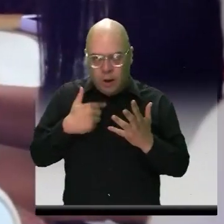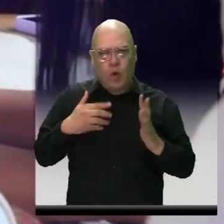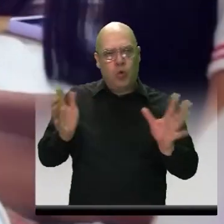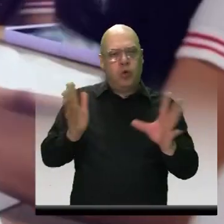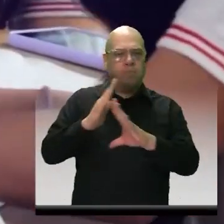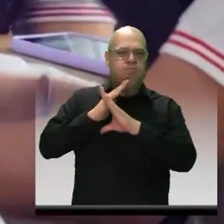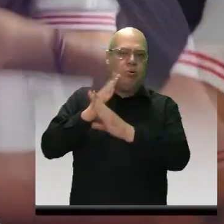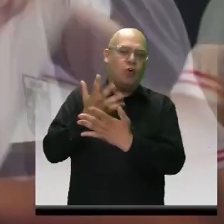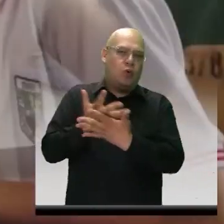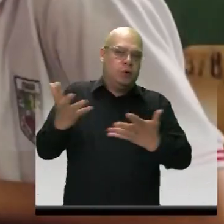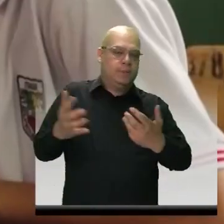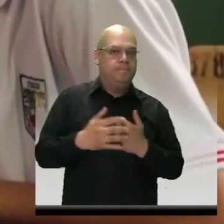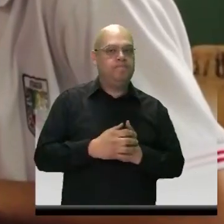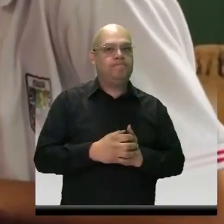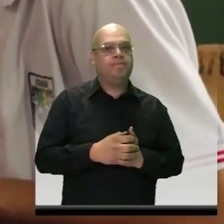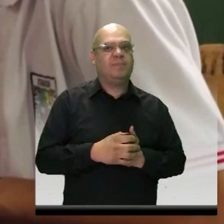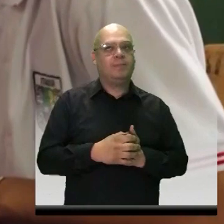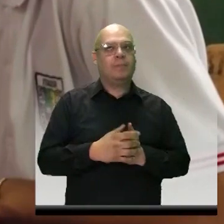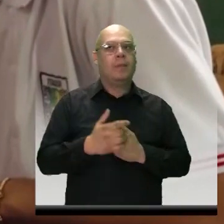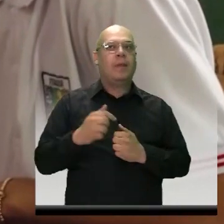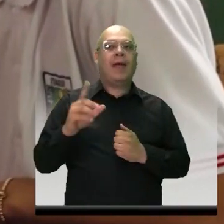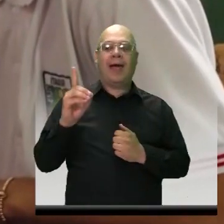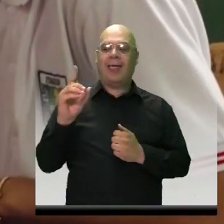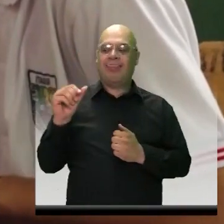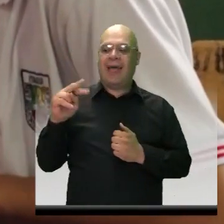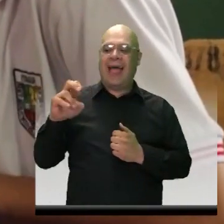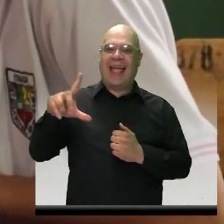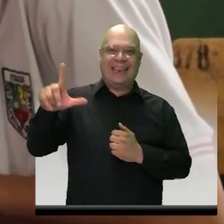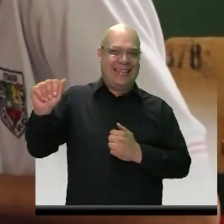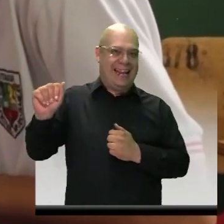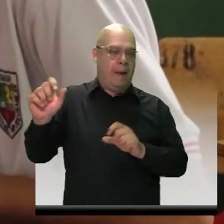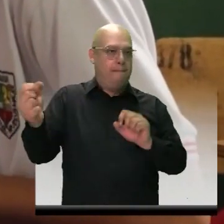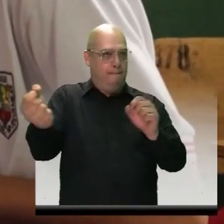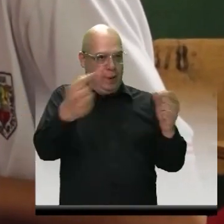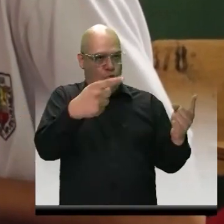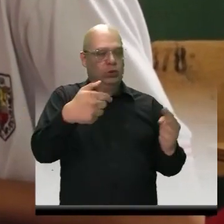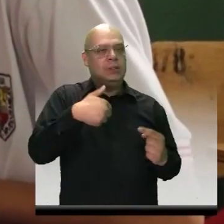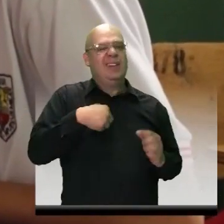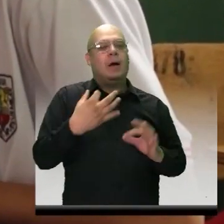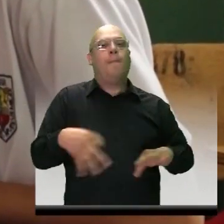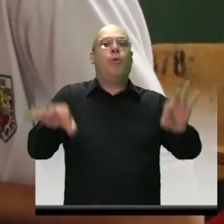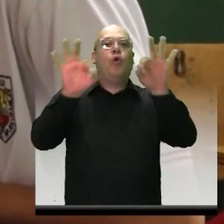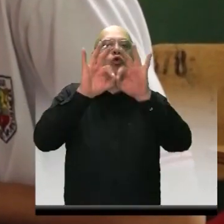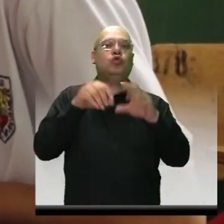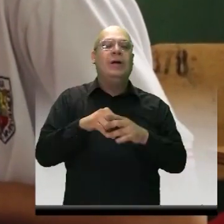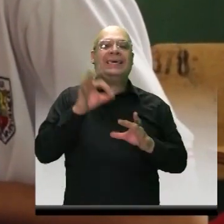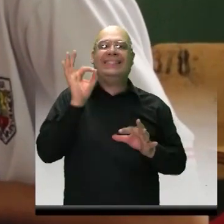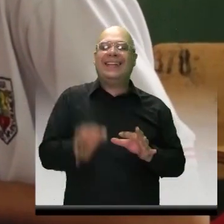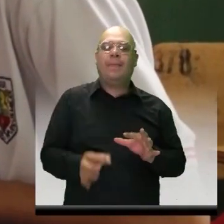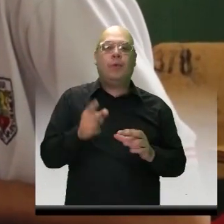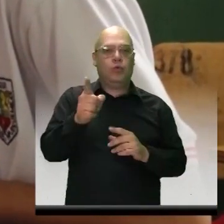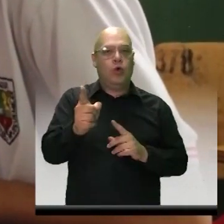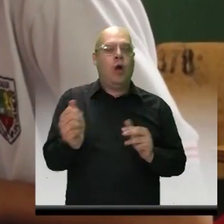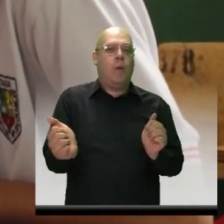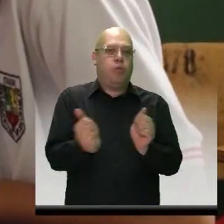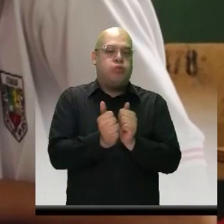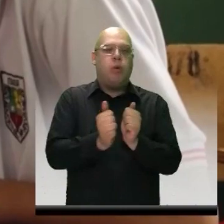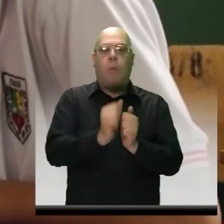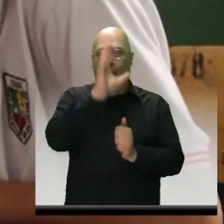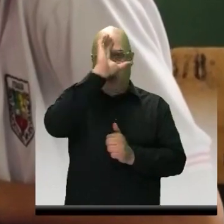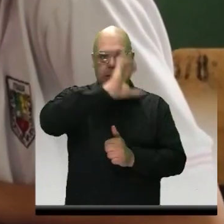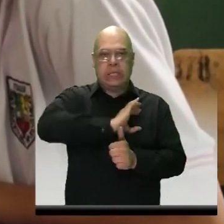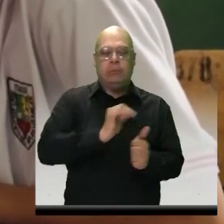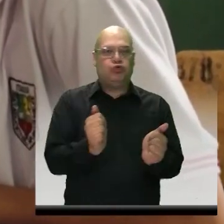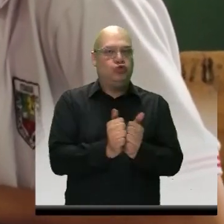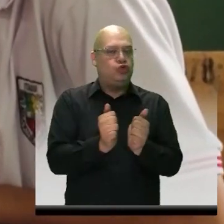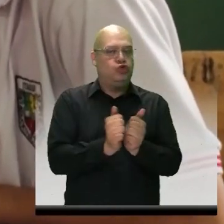pues la verdad, con la pregunta que me hizo Daniela, pues la verdad es es muy importante que estemos en constante acompañamiento de las autoridades, ya que en